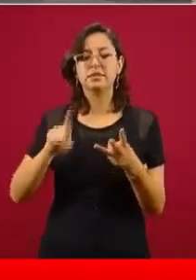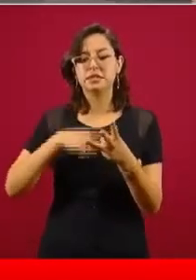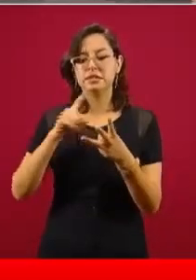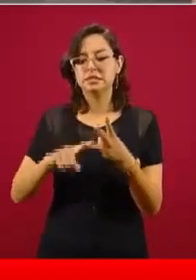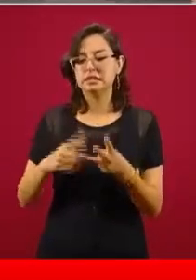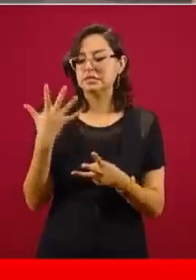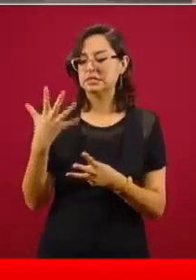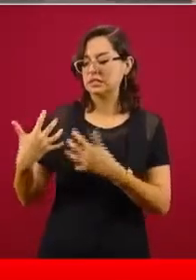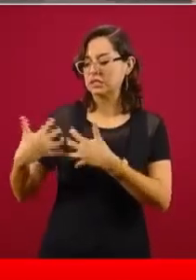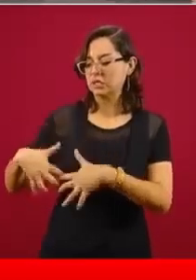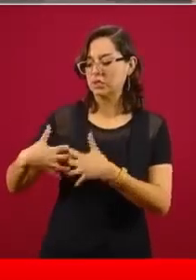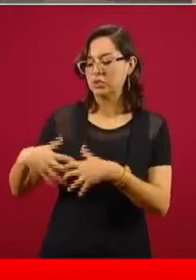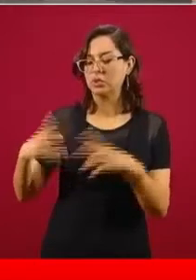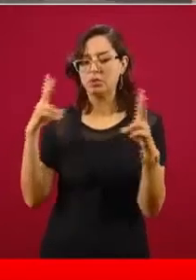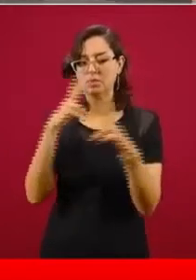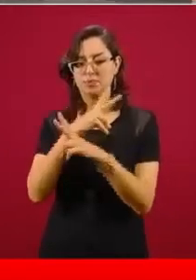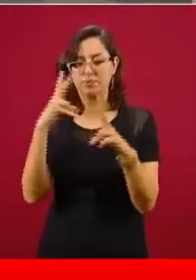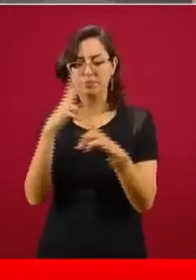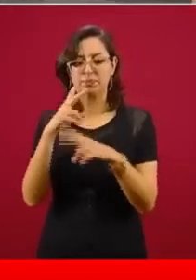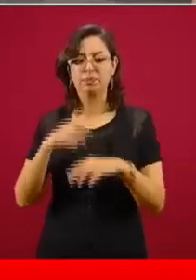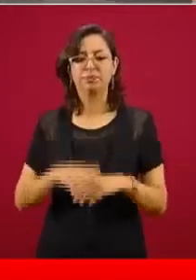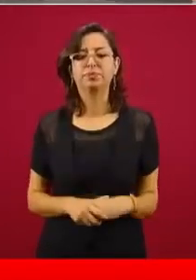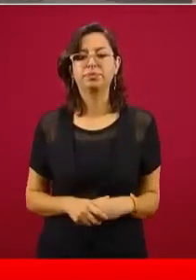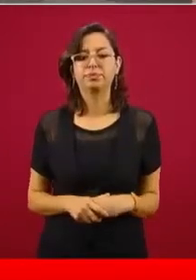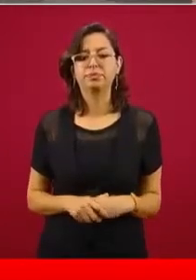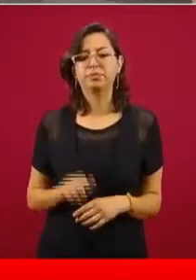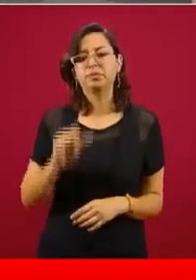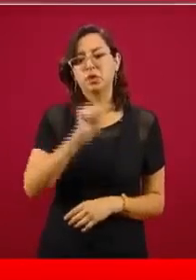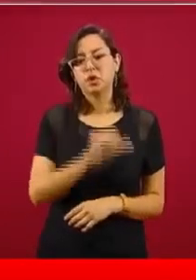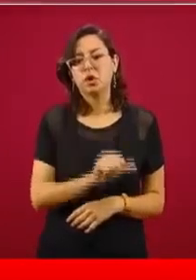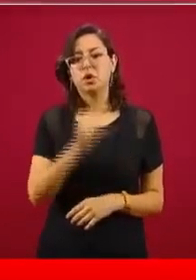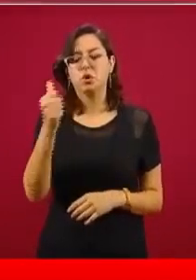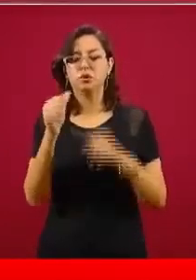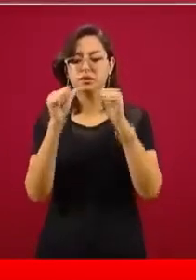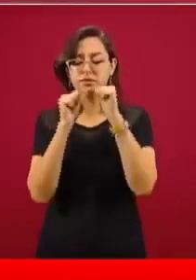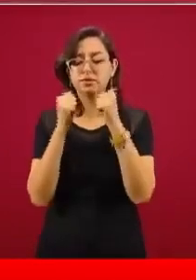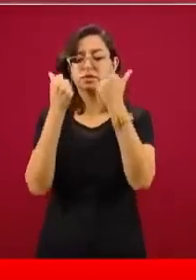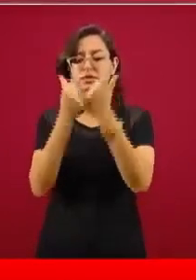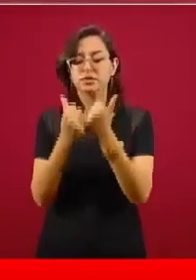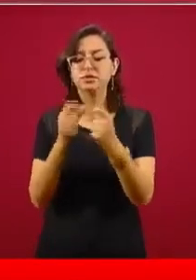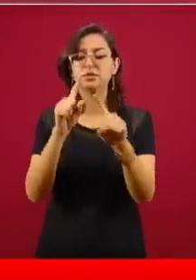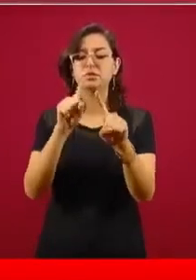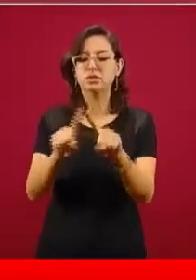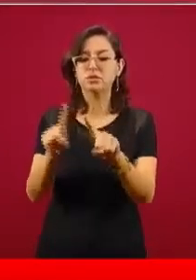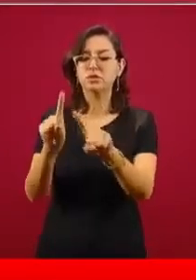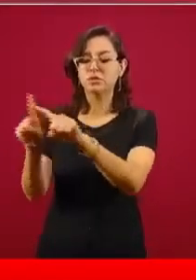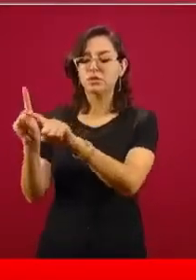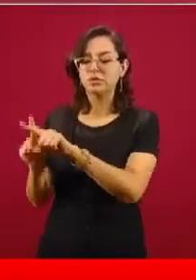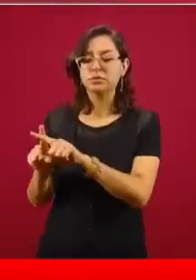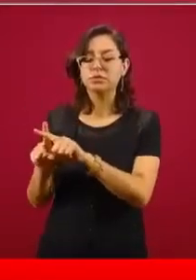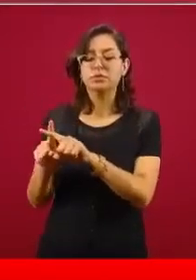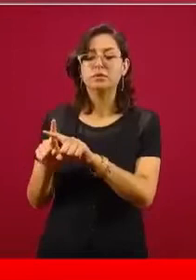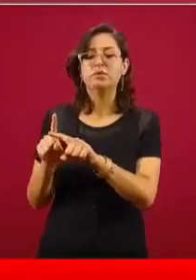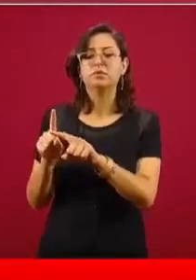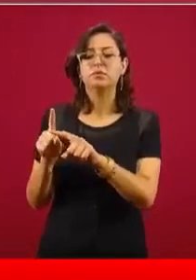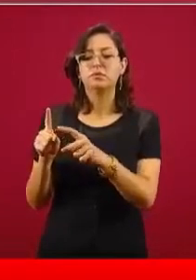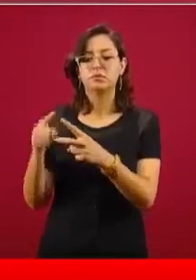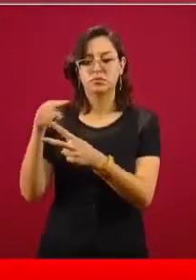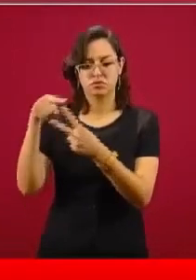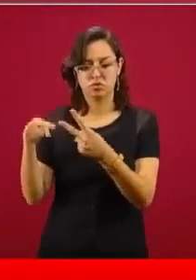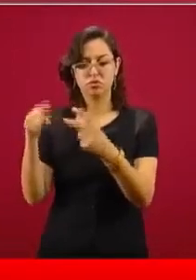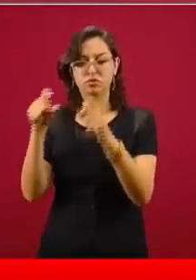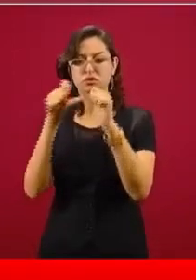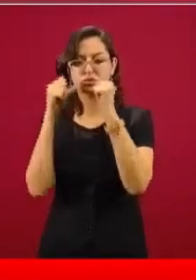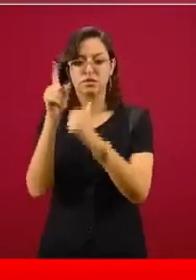La Asociación de Dongguan de Amistad con Países Extranjeros, así como la Asociación de Empresarios Shonghua, ambas de China,